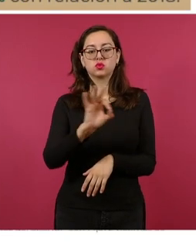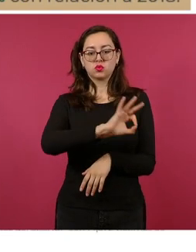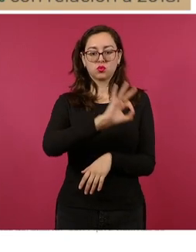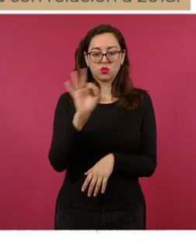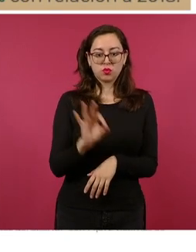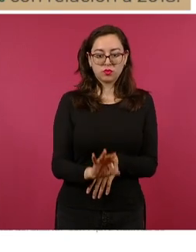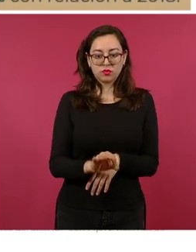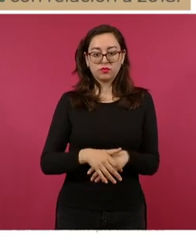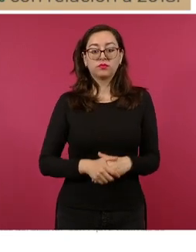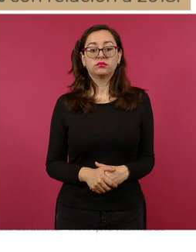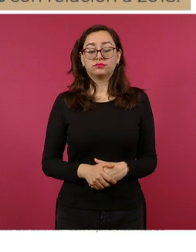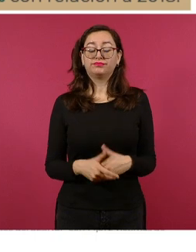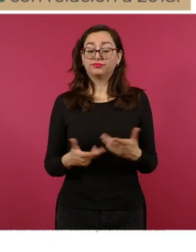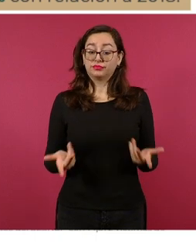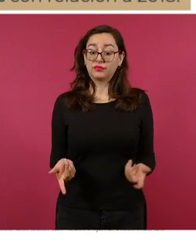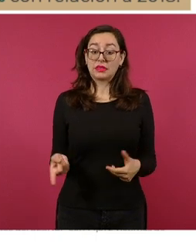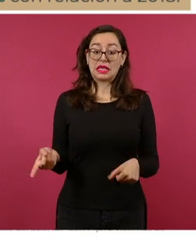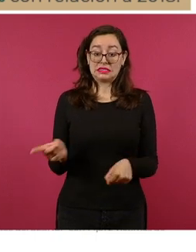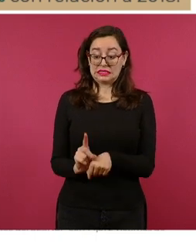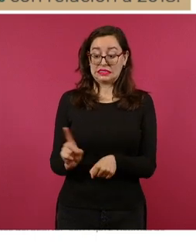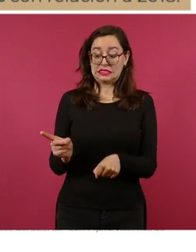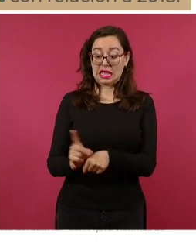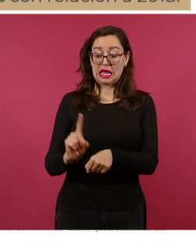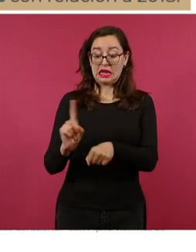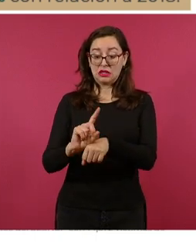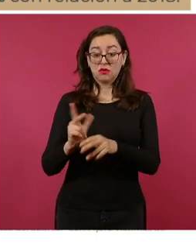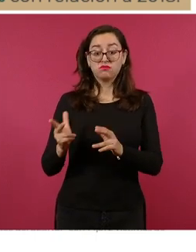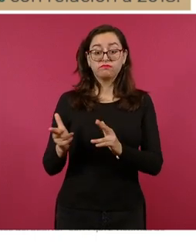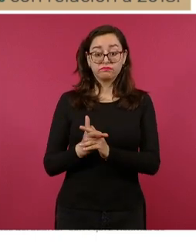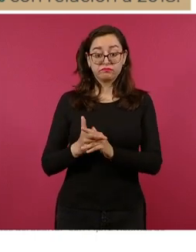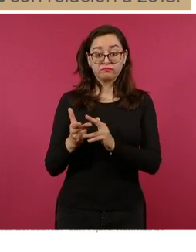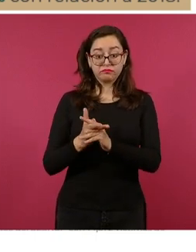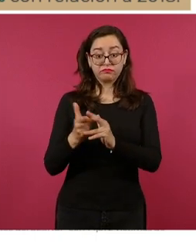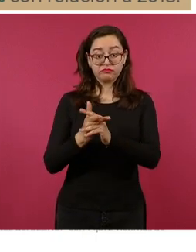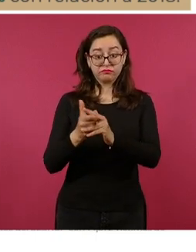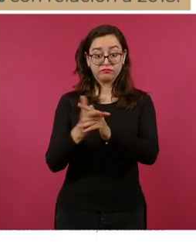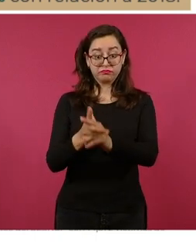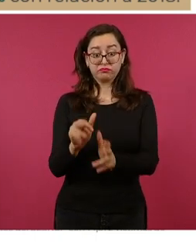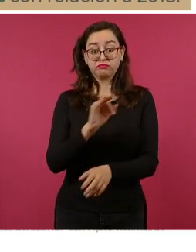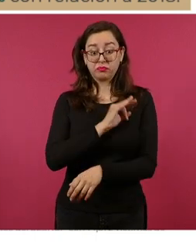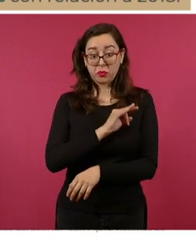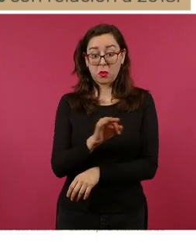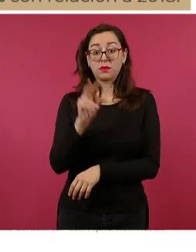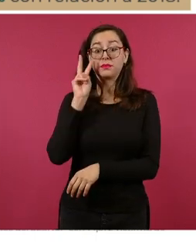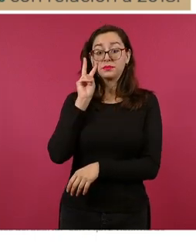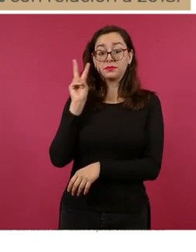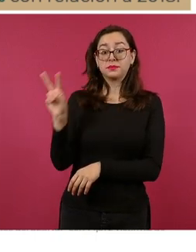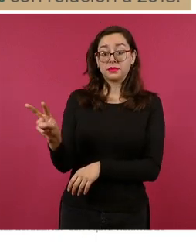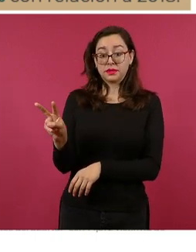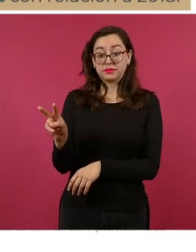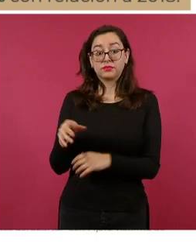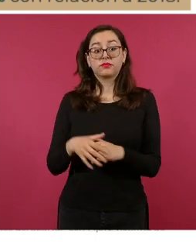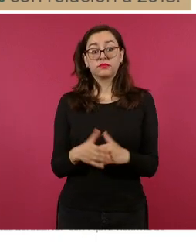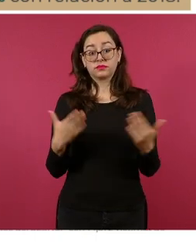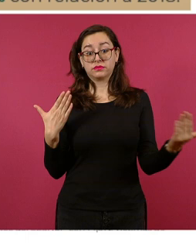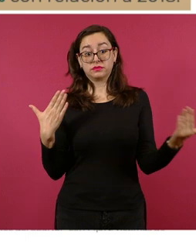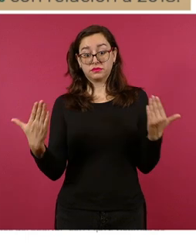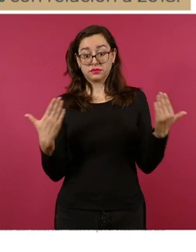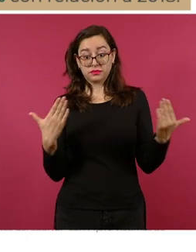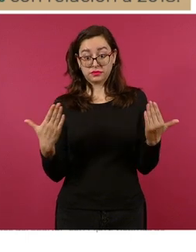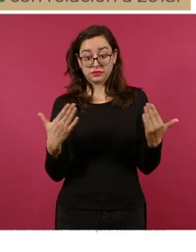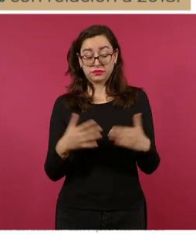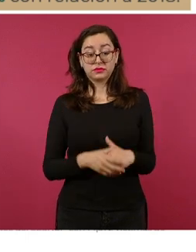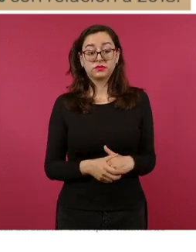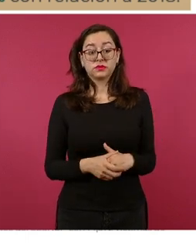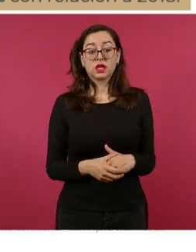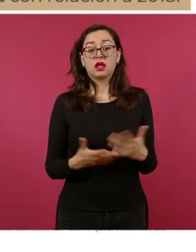promedio diario de víctimas de homicidio doloso y aquí están los datos y con relación a dos mil